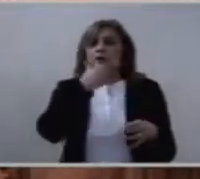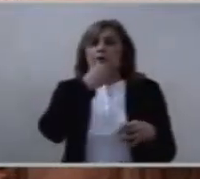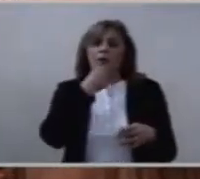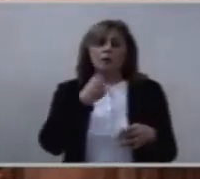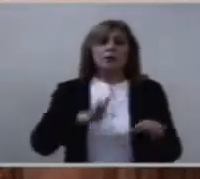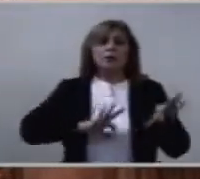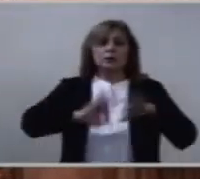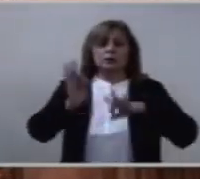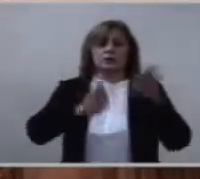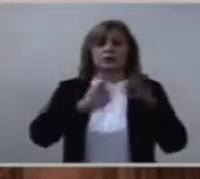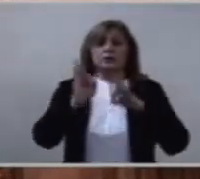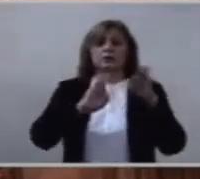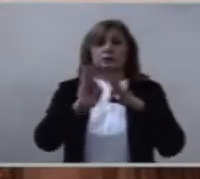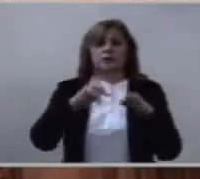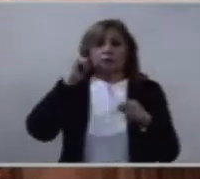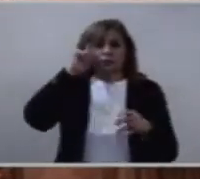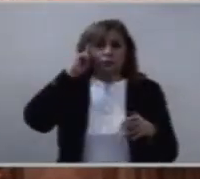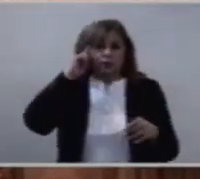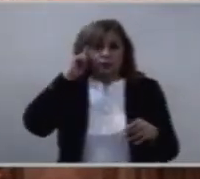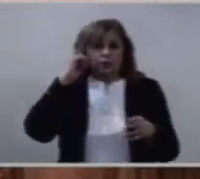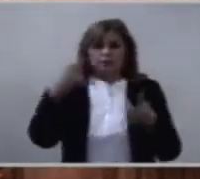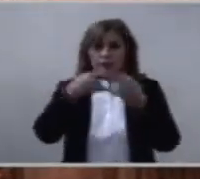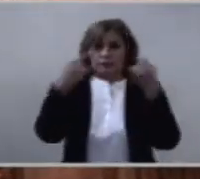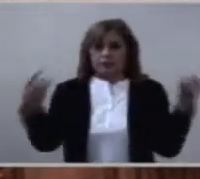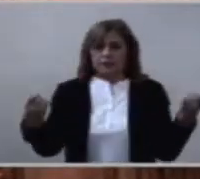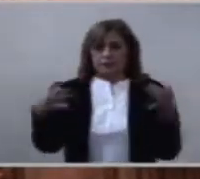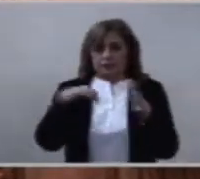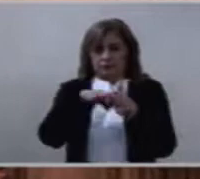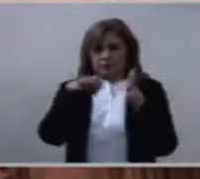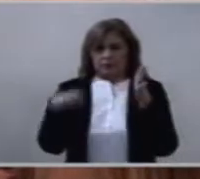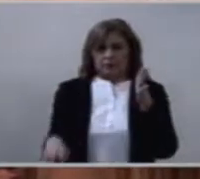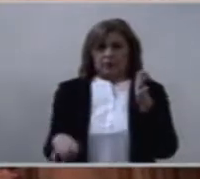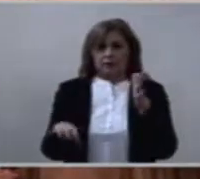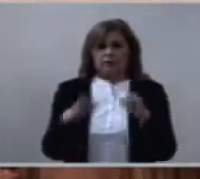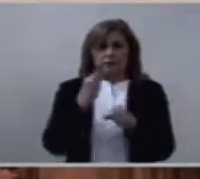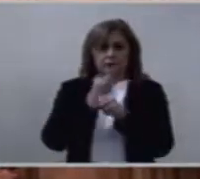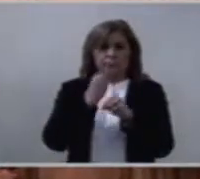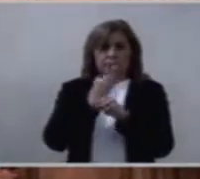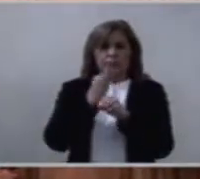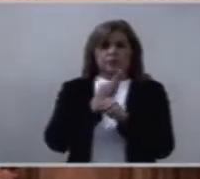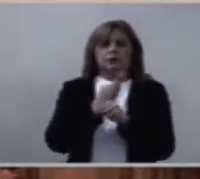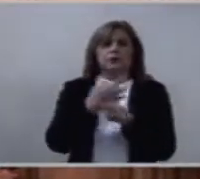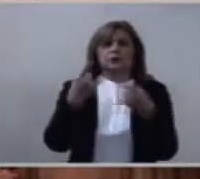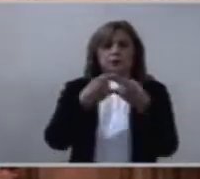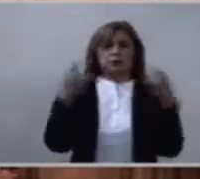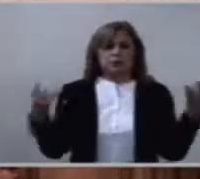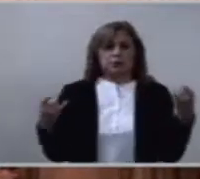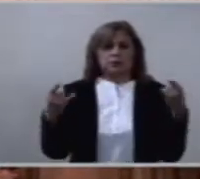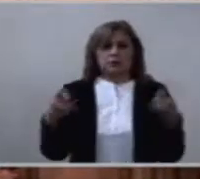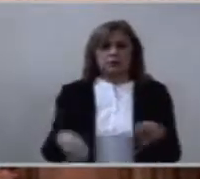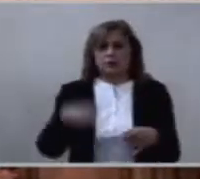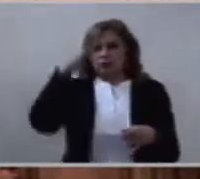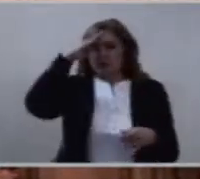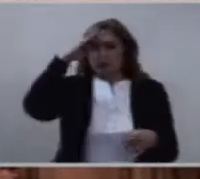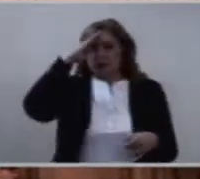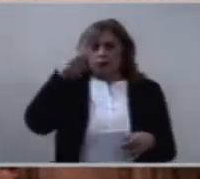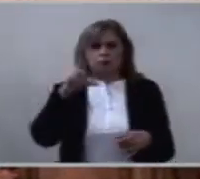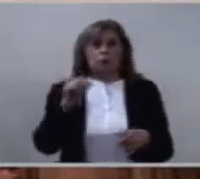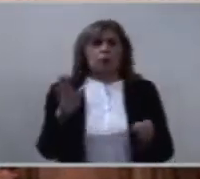muchos piensan, lo que muchos sienten. No es justo el Señor,